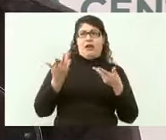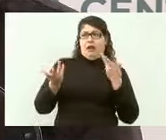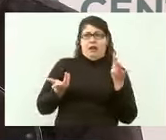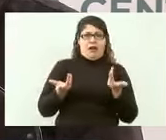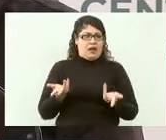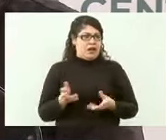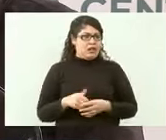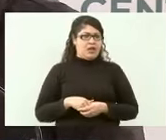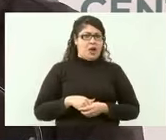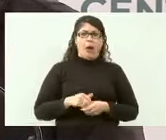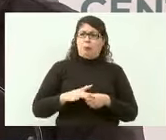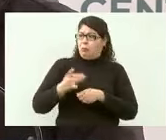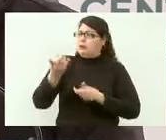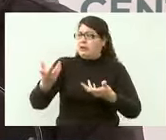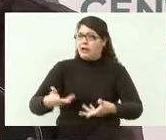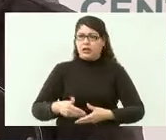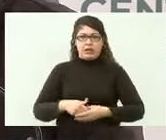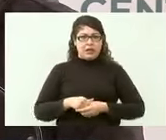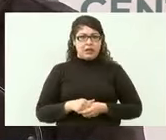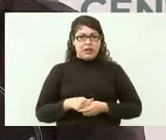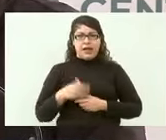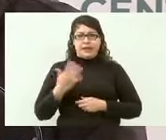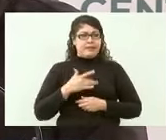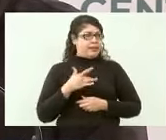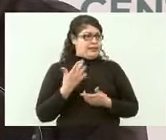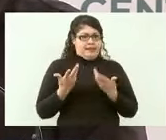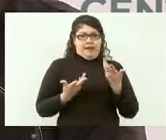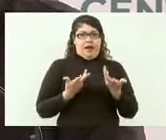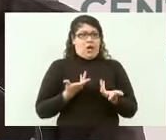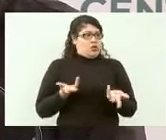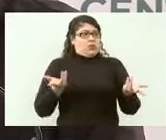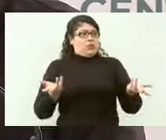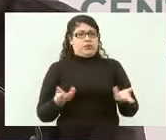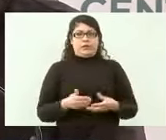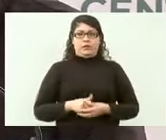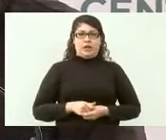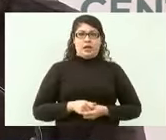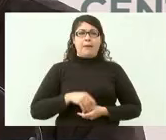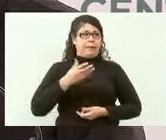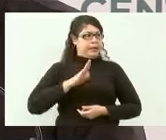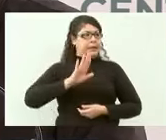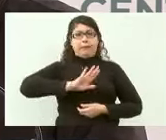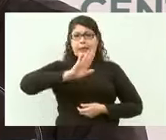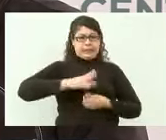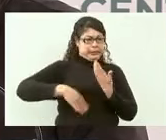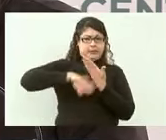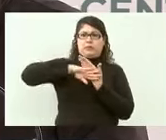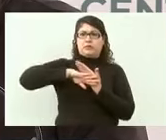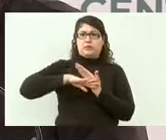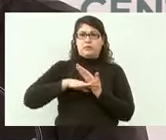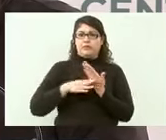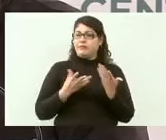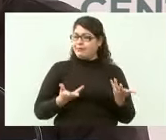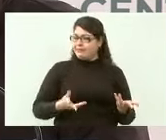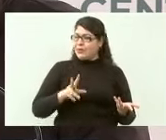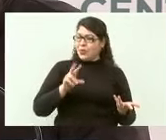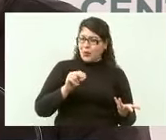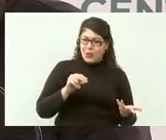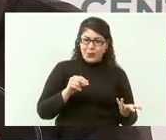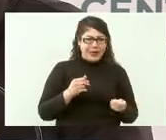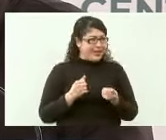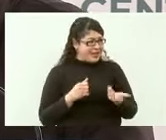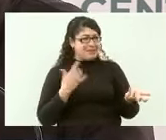ofreciendo disculpas por el abuso por las atrocidades que se cometieron en el periodo